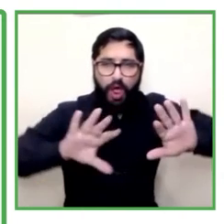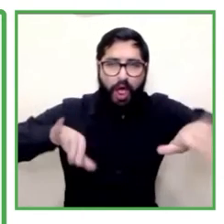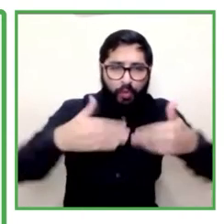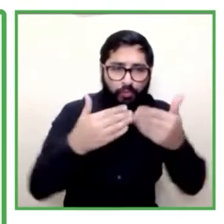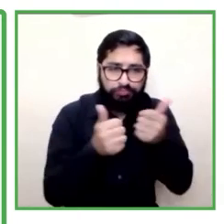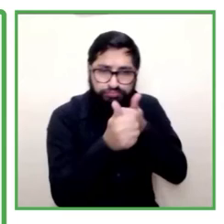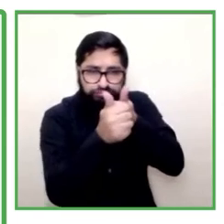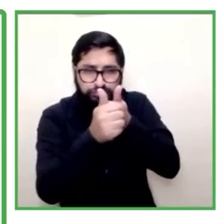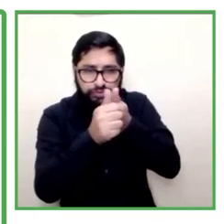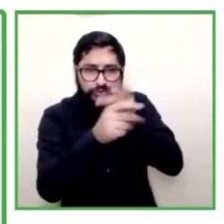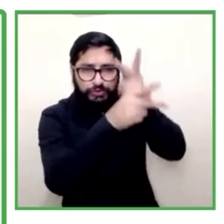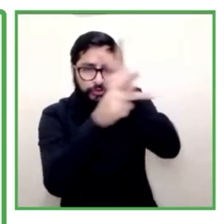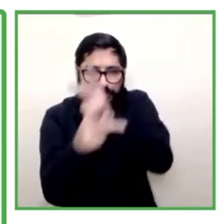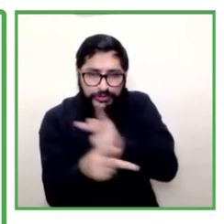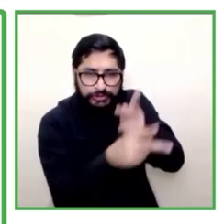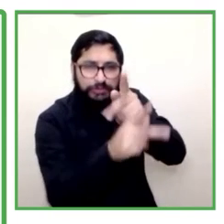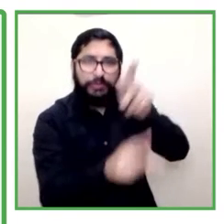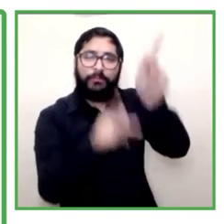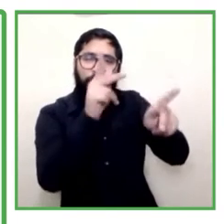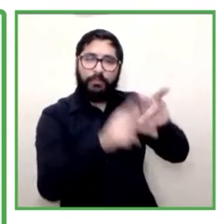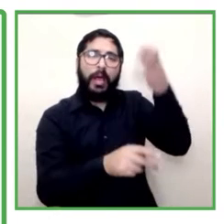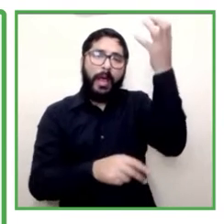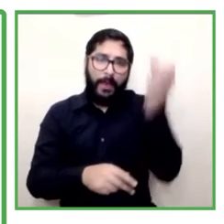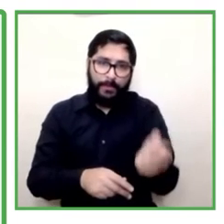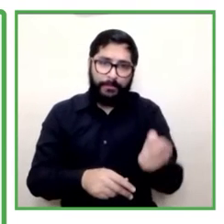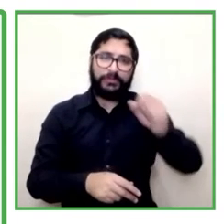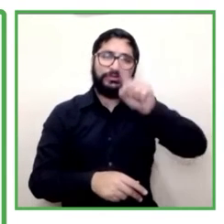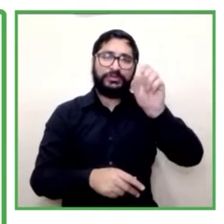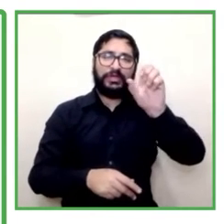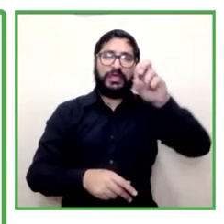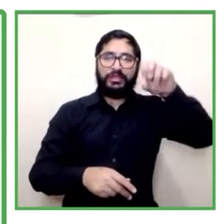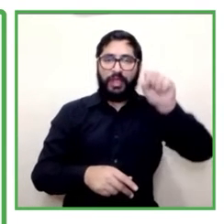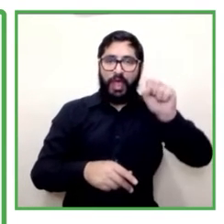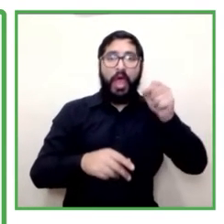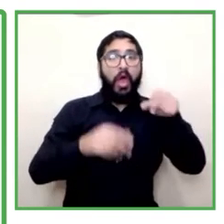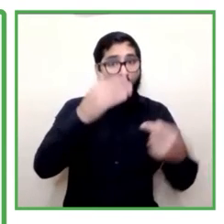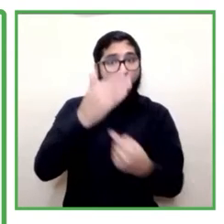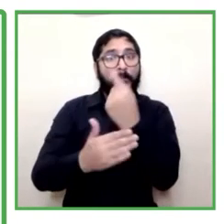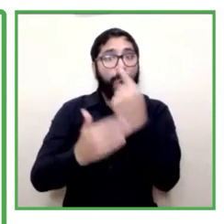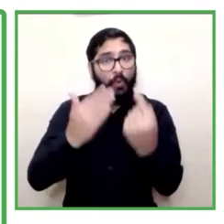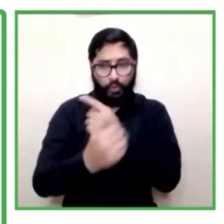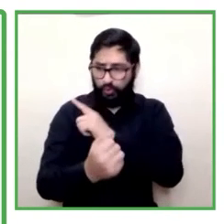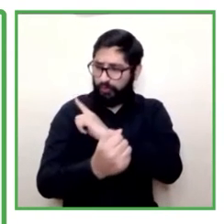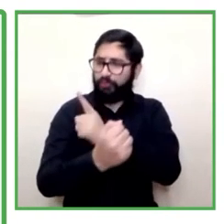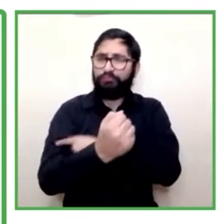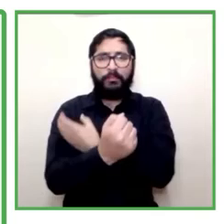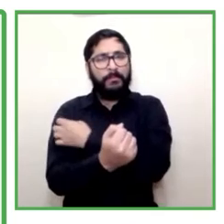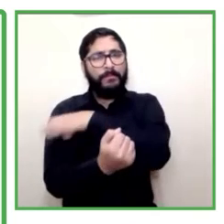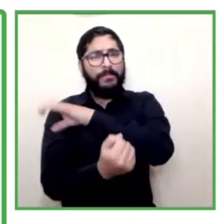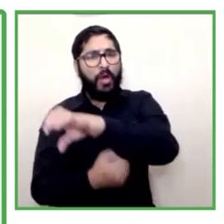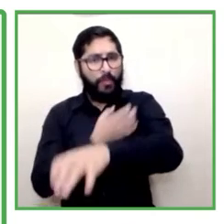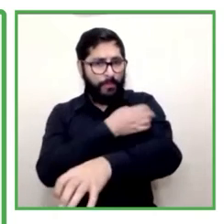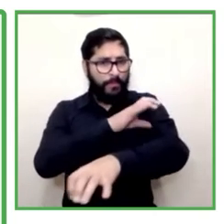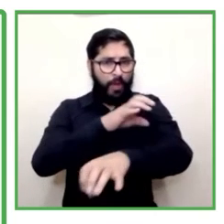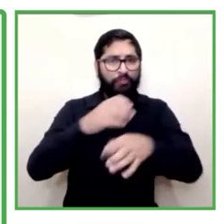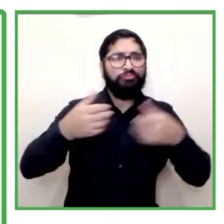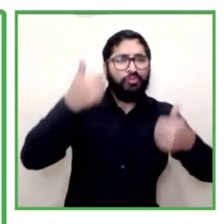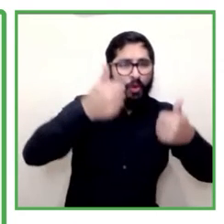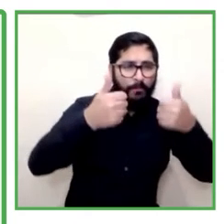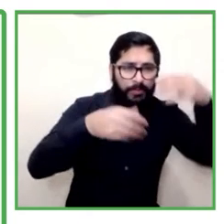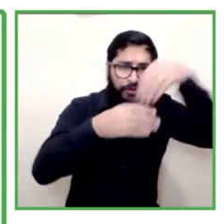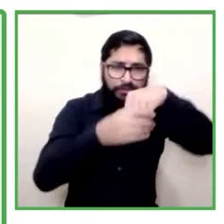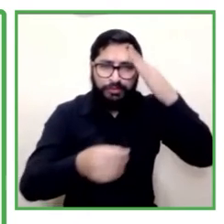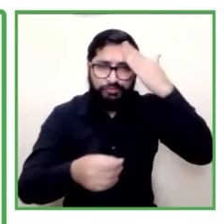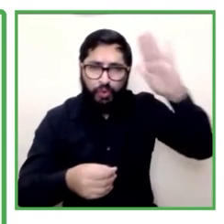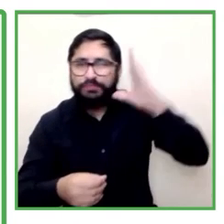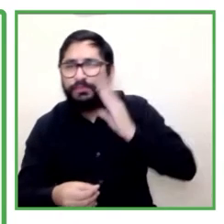oportunidad de fortalecer esas competencias de poder también generar una oportunidad de ingresos dada que esta